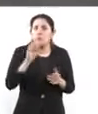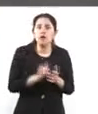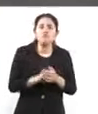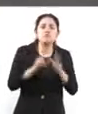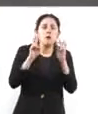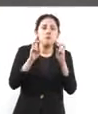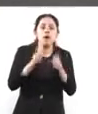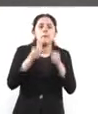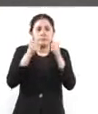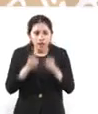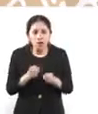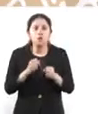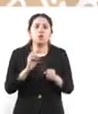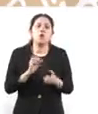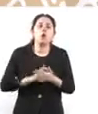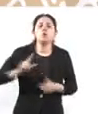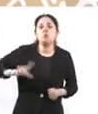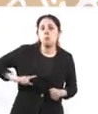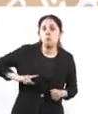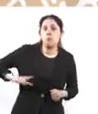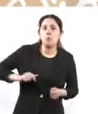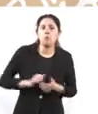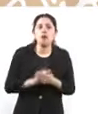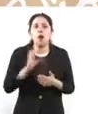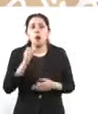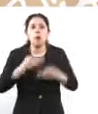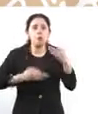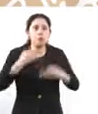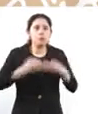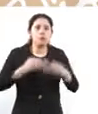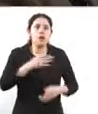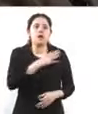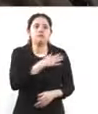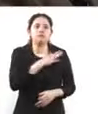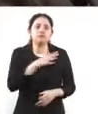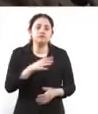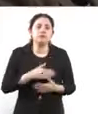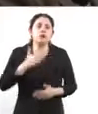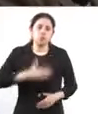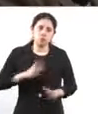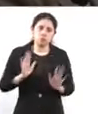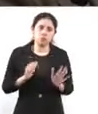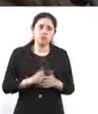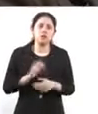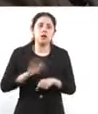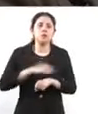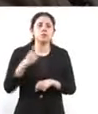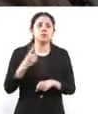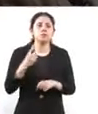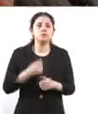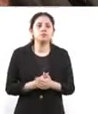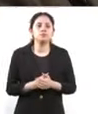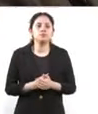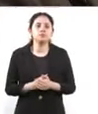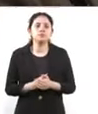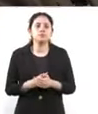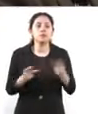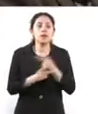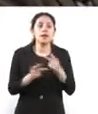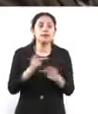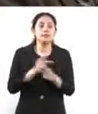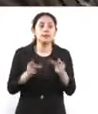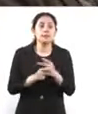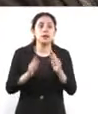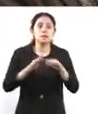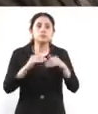con el gobierno de la ciudad o en su caso con la Fiscalía General de Justicia. Principalmente porque al exterior llegaron los jóvenes a tomar clase